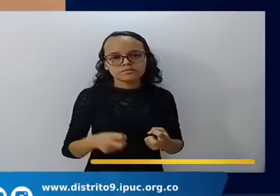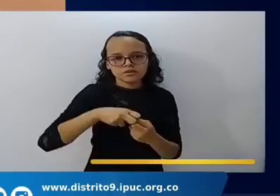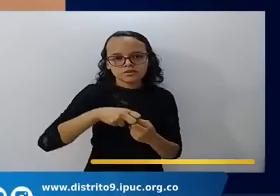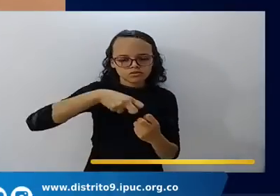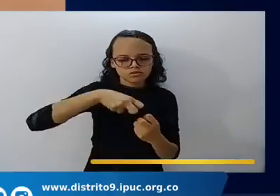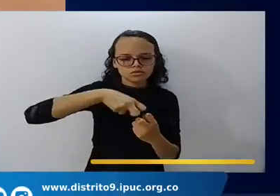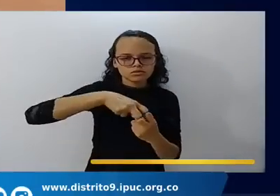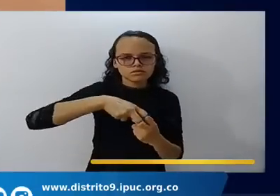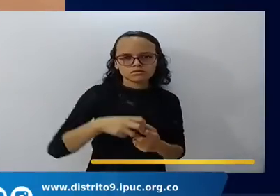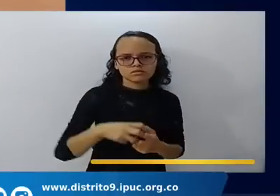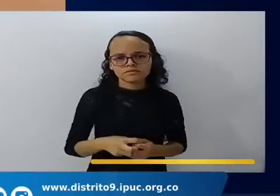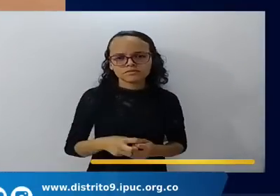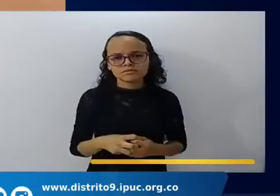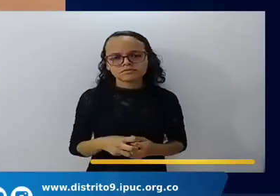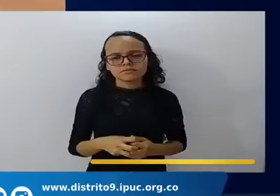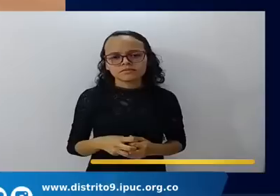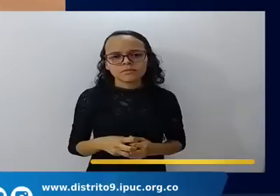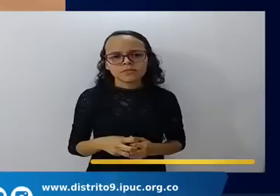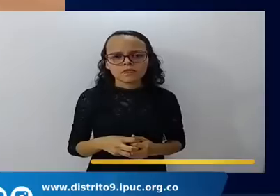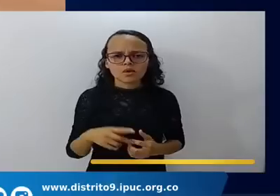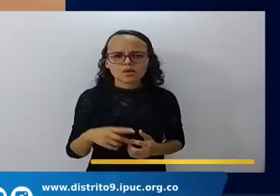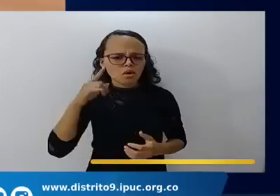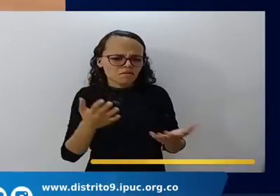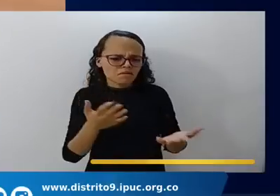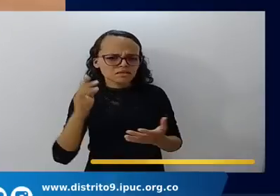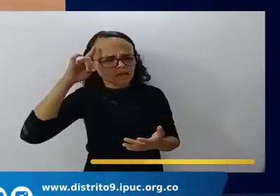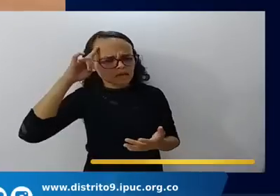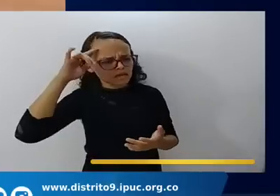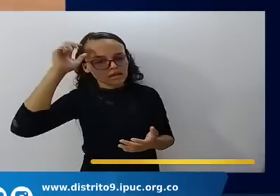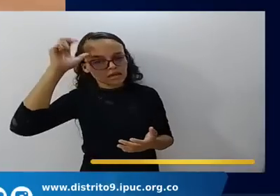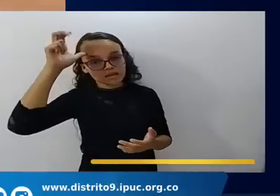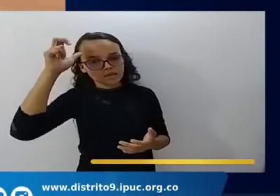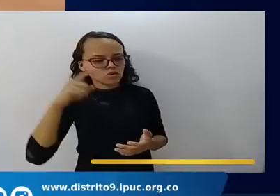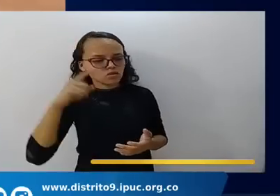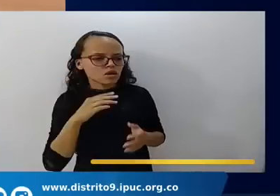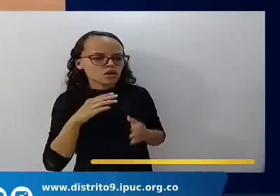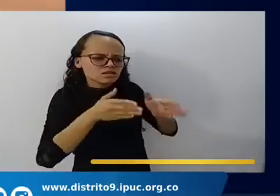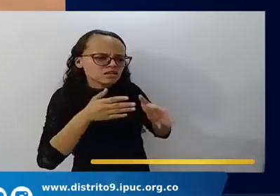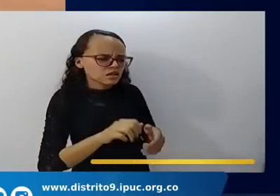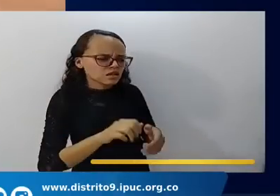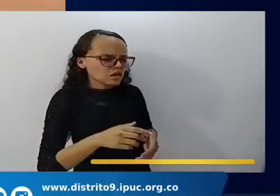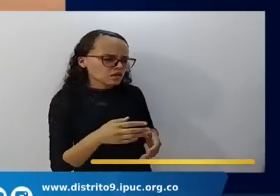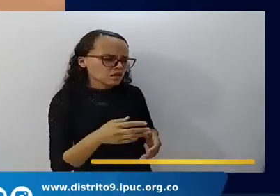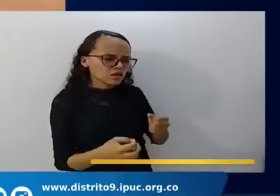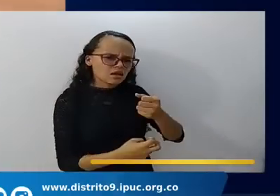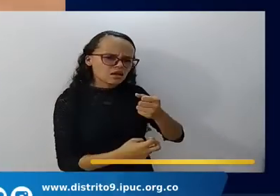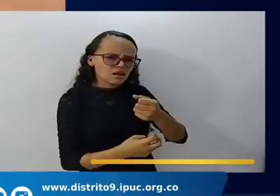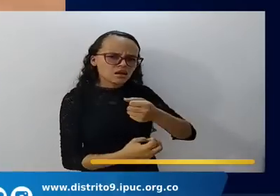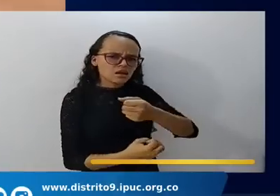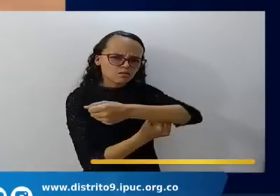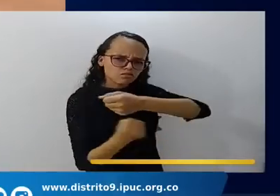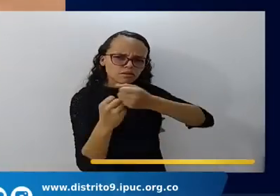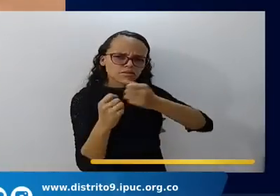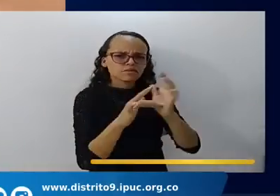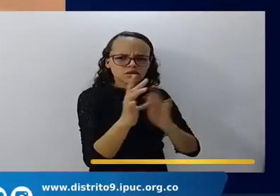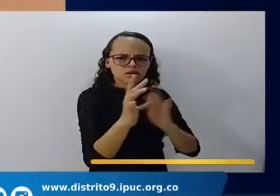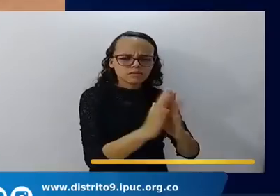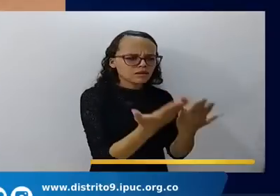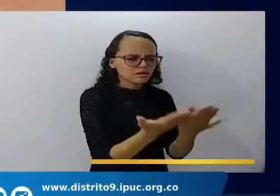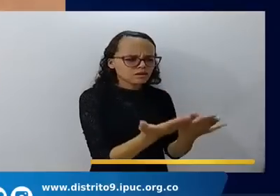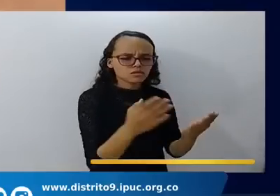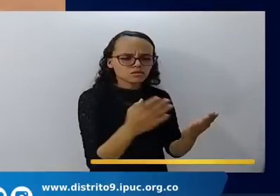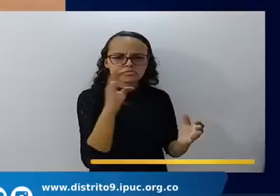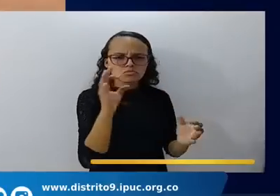no se deje creer del enemigo no no eso de la doctrina no es tan importante lo importante es que encuentres un lugar donde hagan